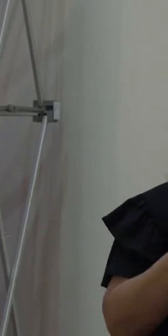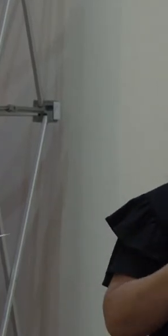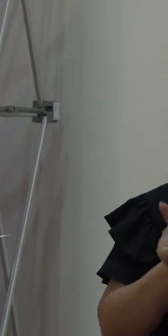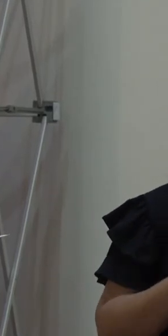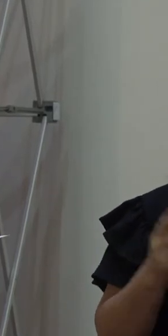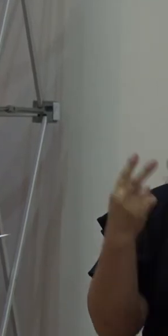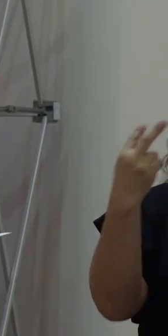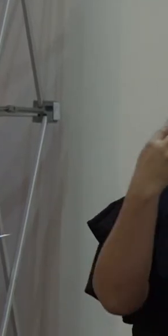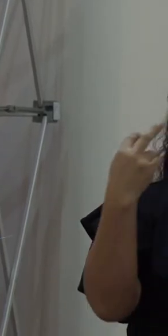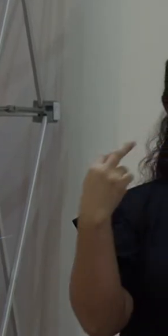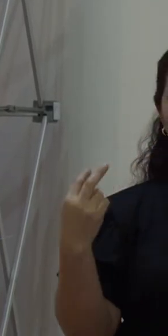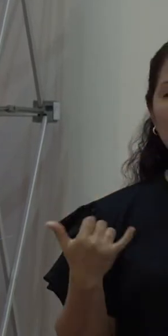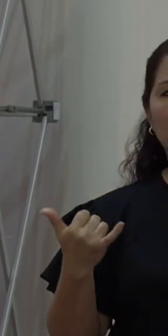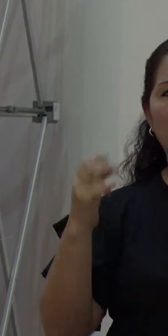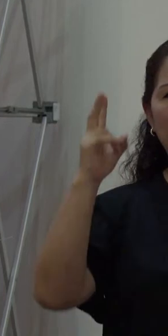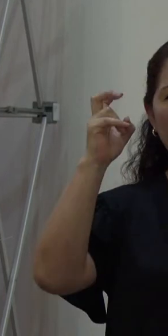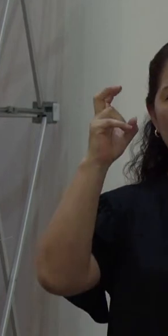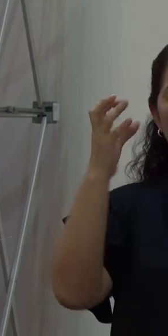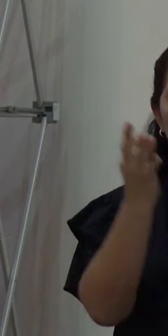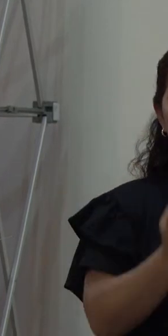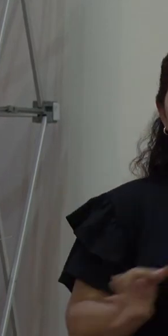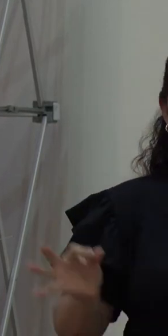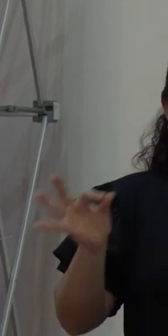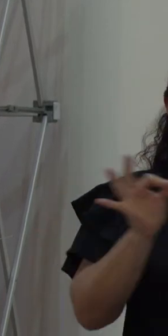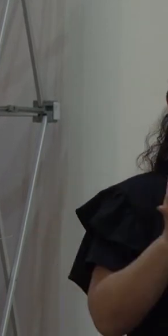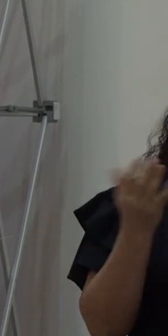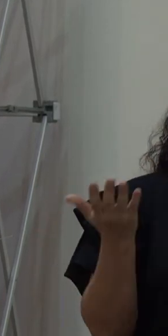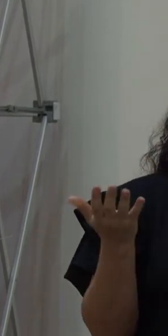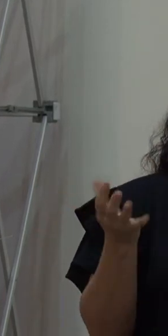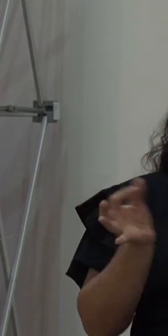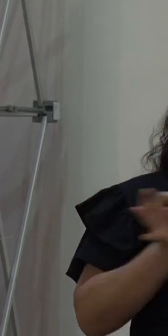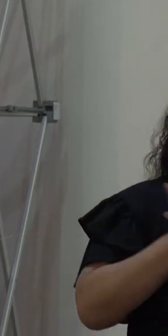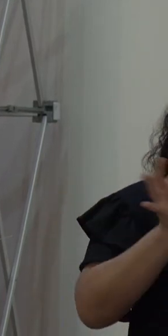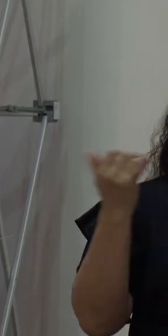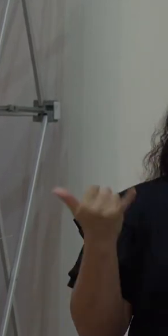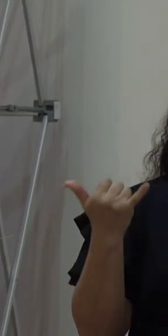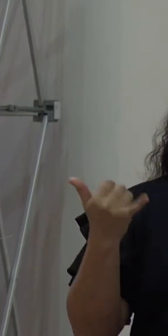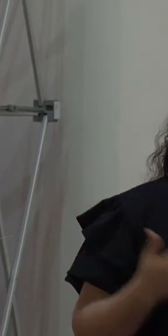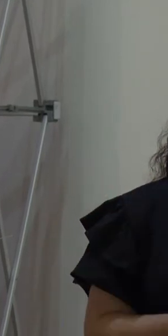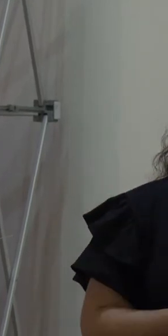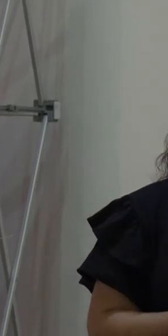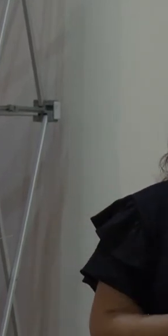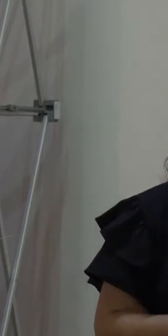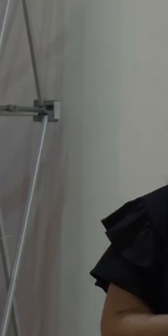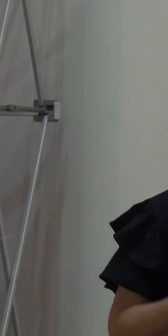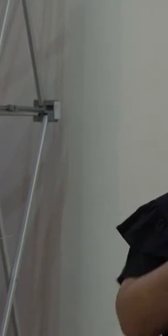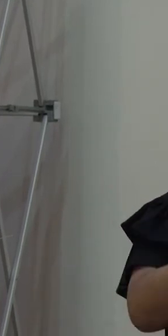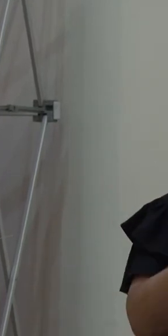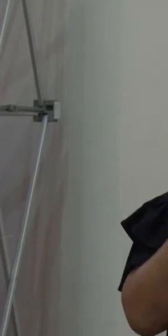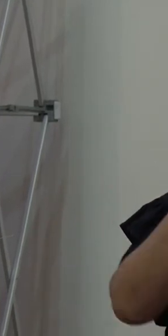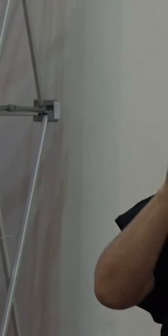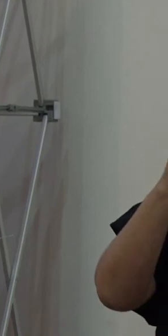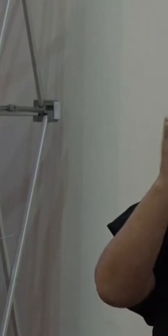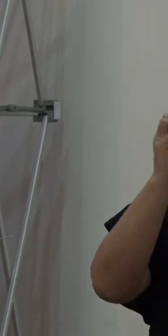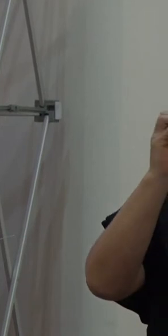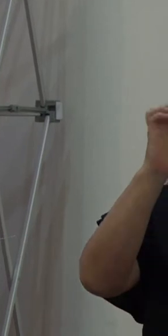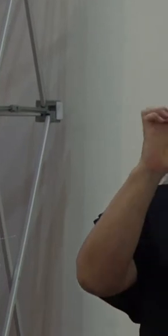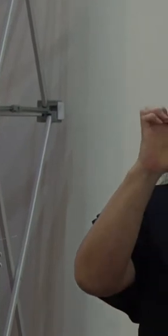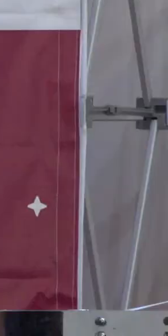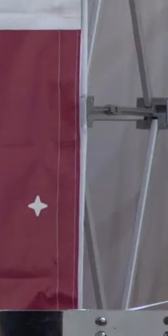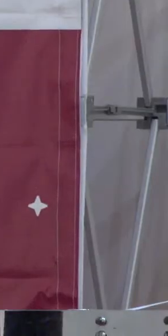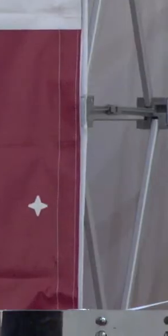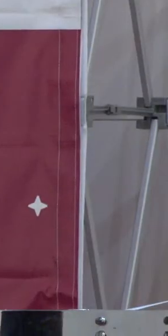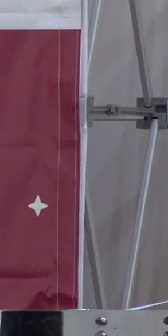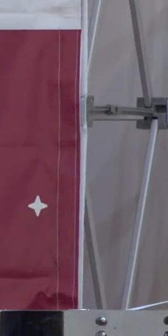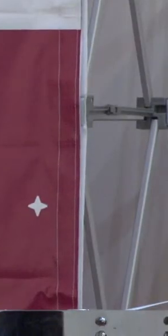en un tema tan importante que vamos a tratar hoy. Como bien lo ha dicho José, estamos todavía en el